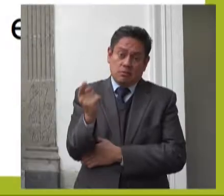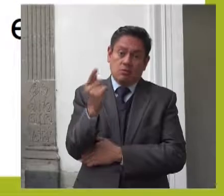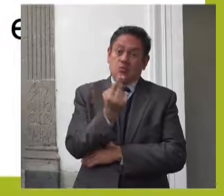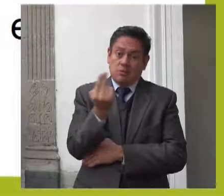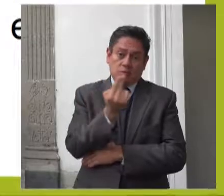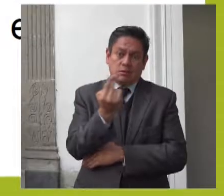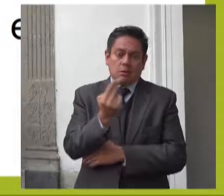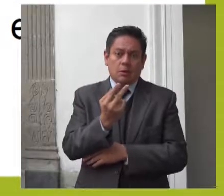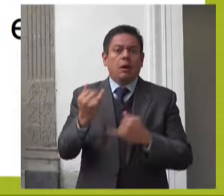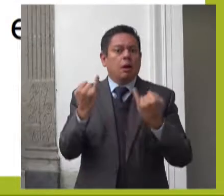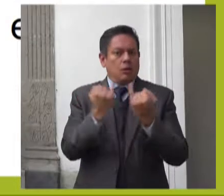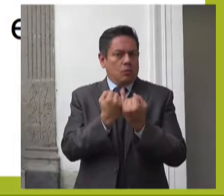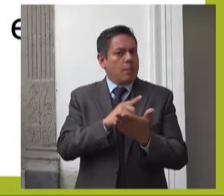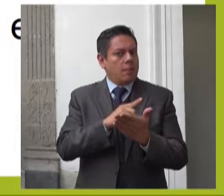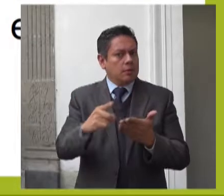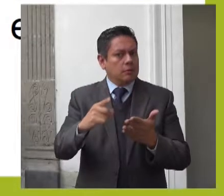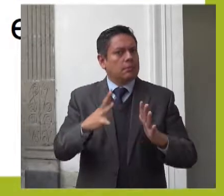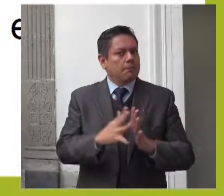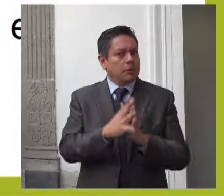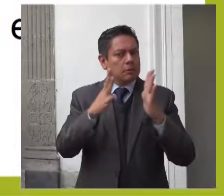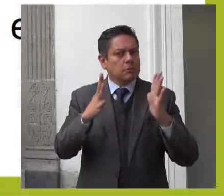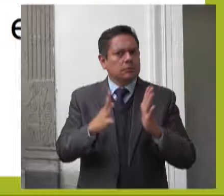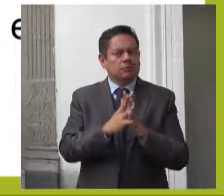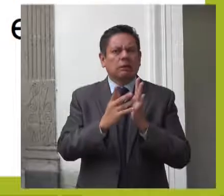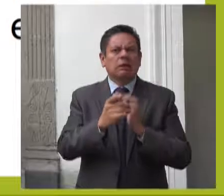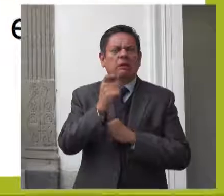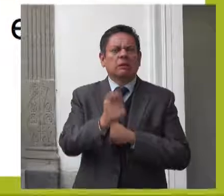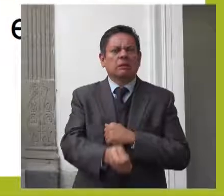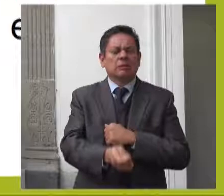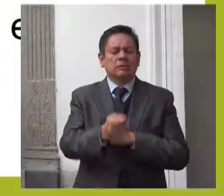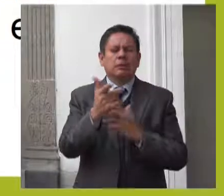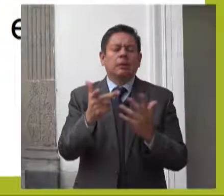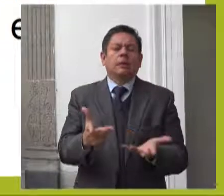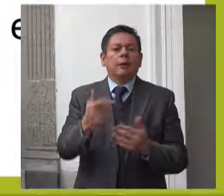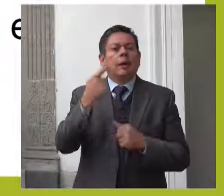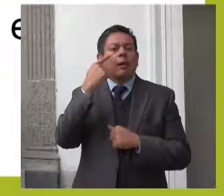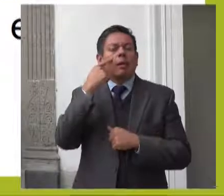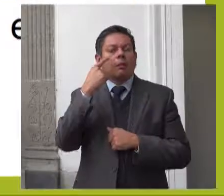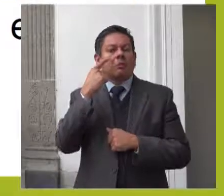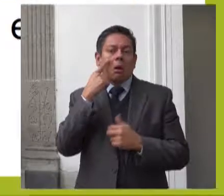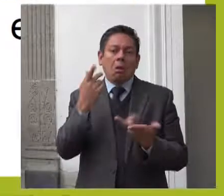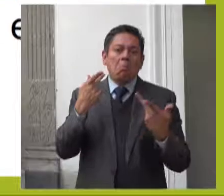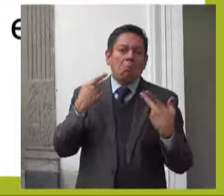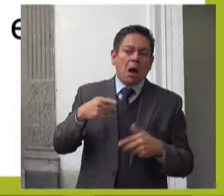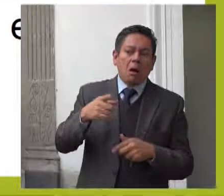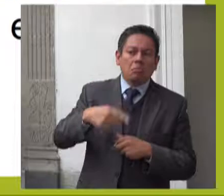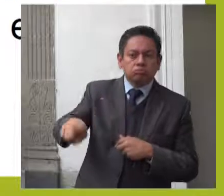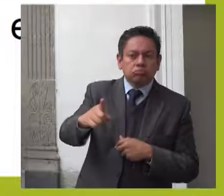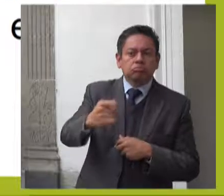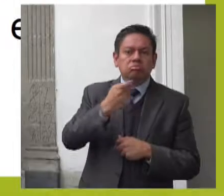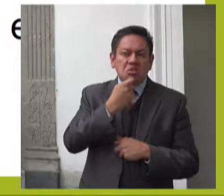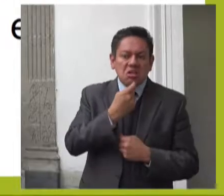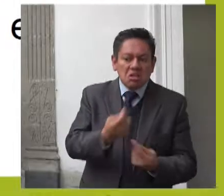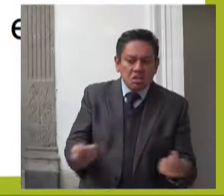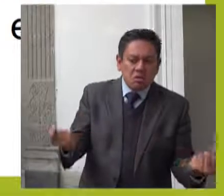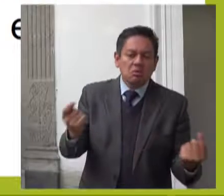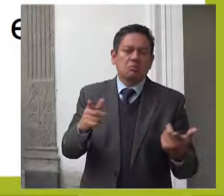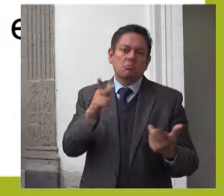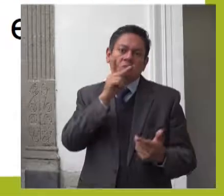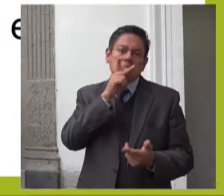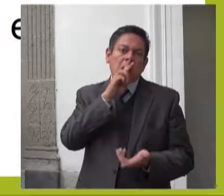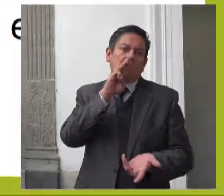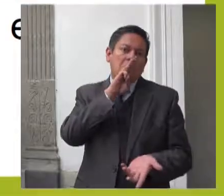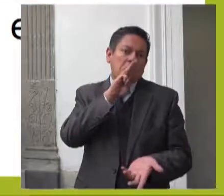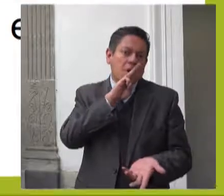derecho a la participación al no tomar en consideración las opiniones de niñas y niños madres